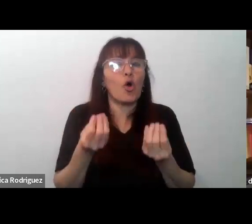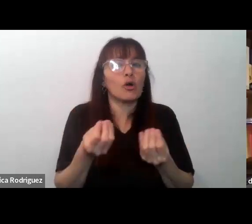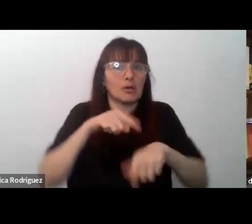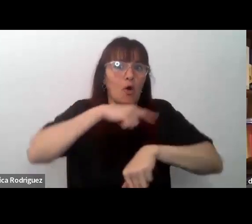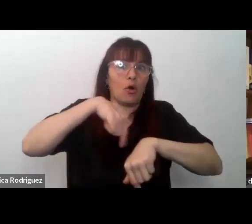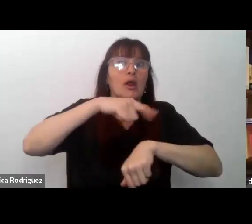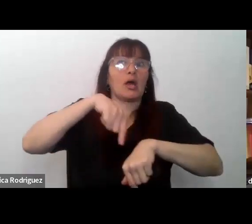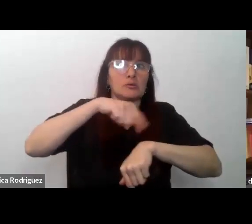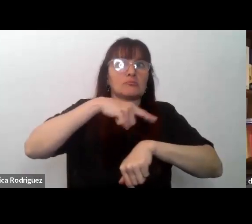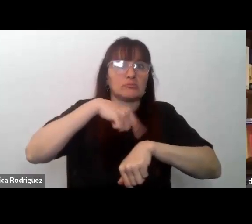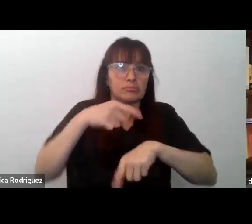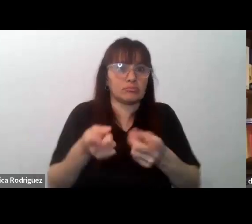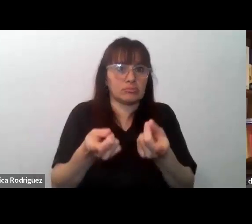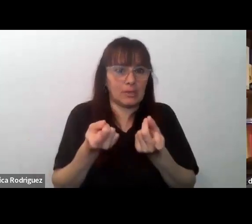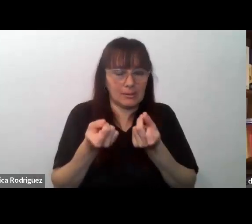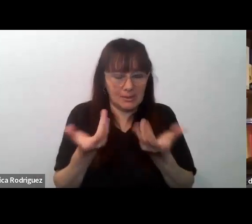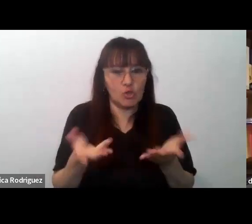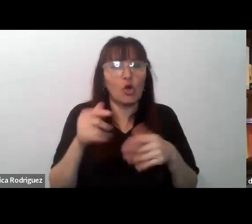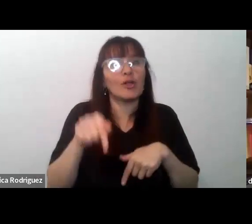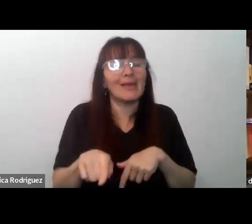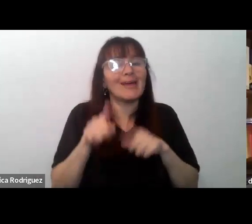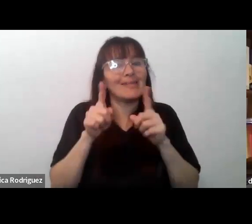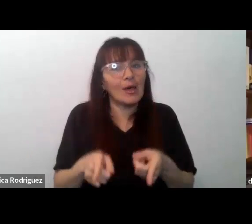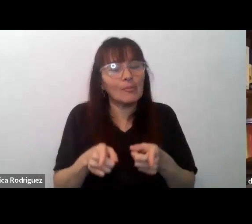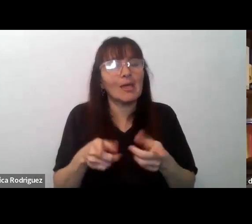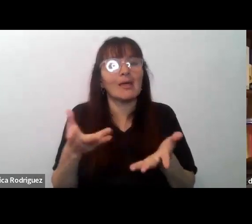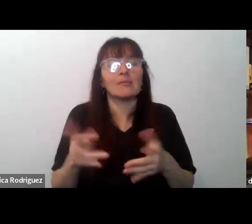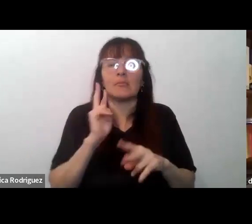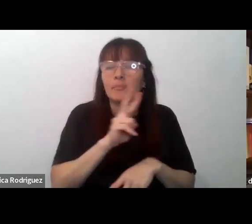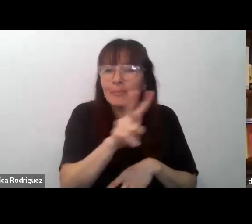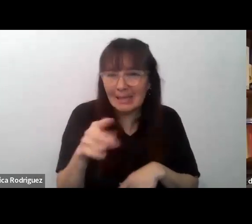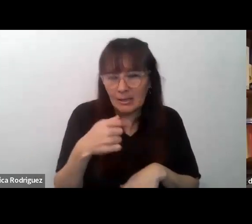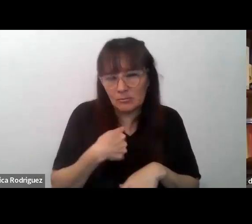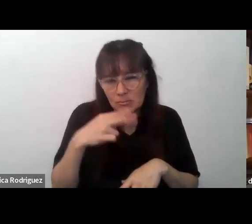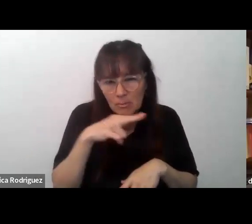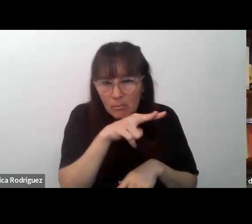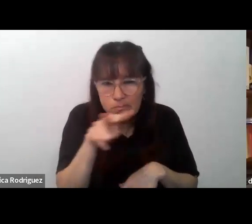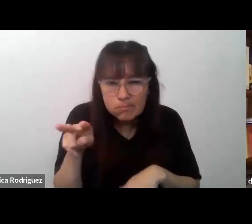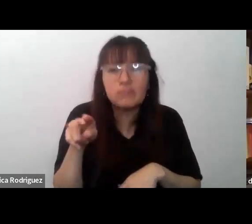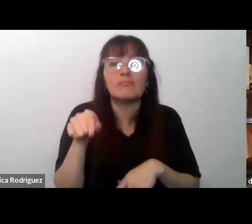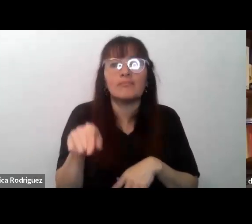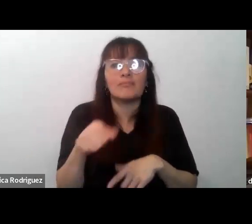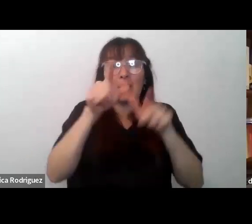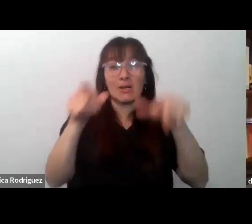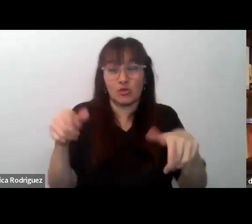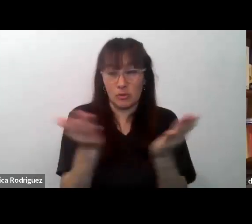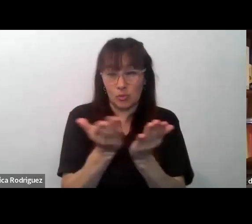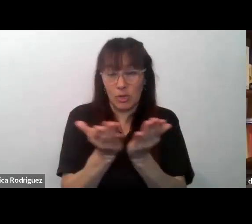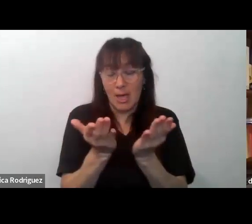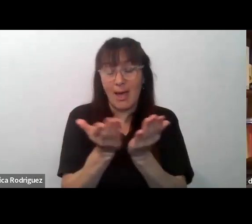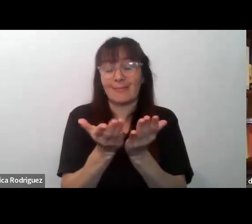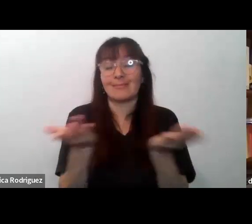entonces el hecho también de haber observado que los estudiantes tienen una imagen